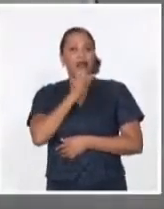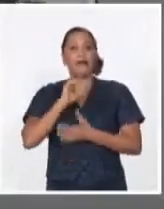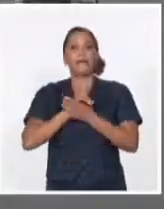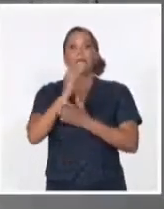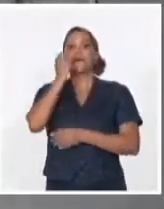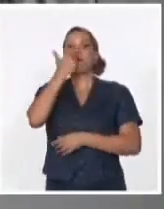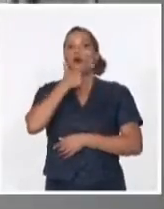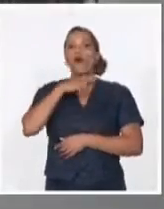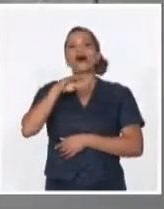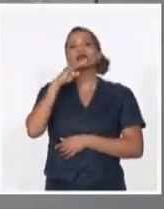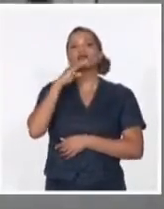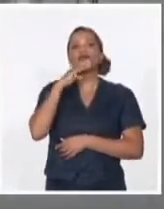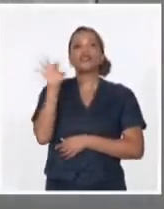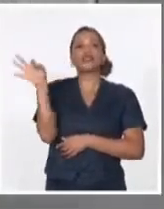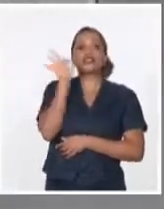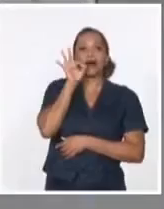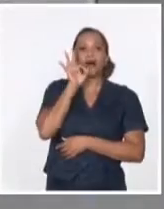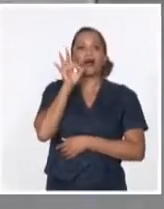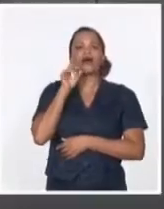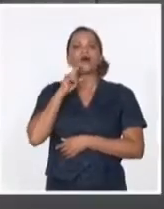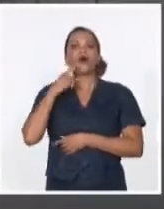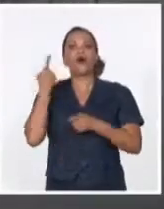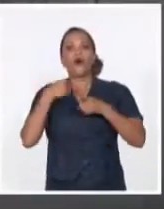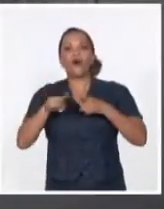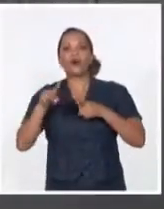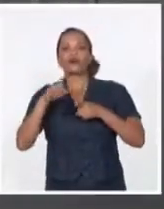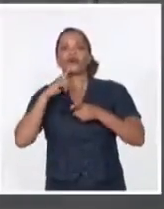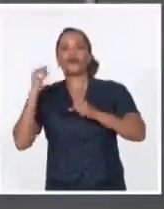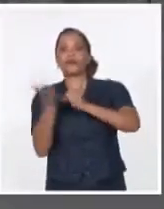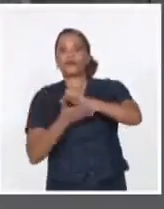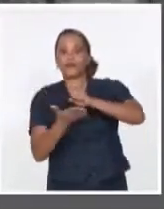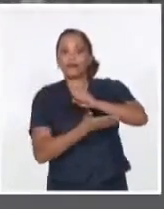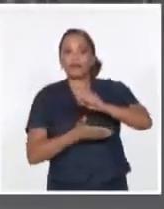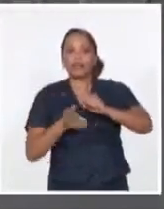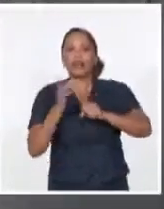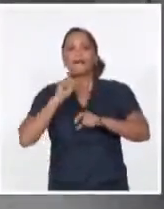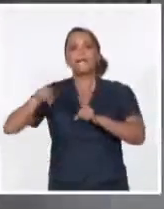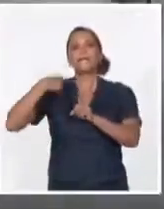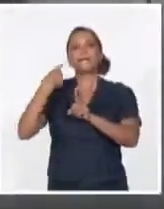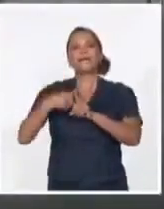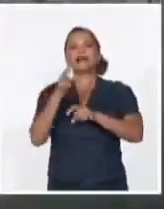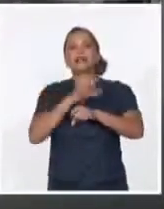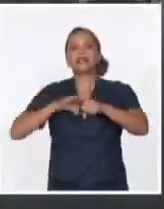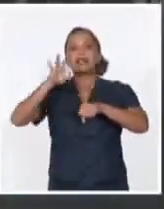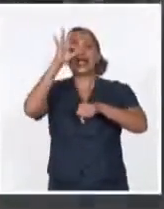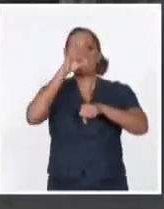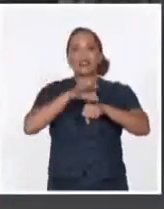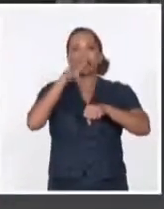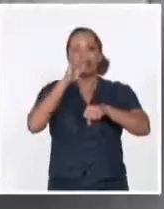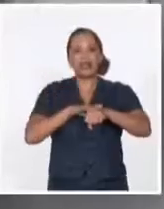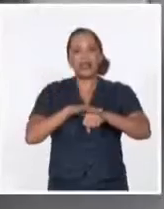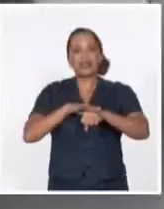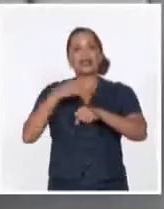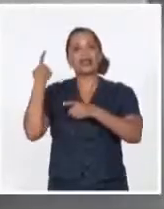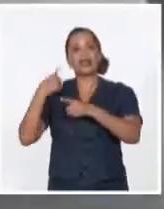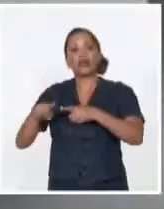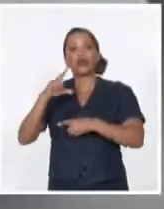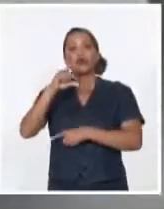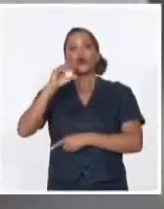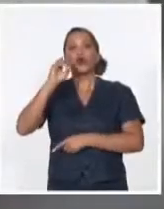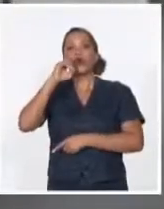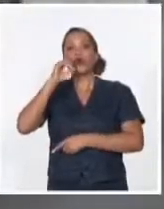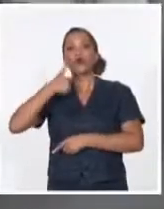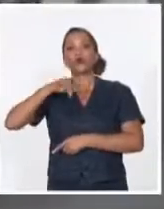tabaco, la roya de la caña, el dengue hemorrágico y, por último, la conjuntivitis hemorrágica,